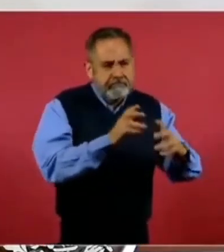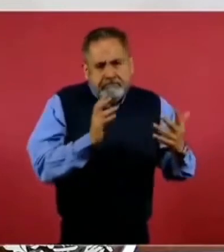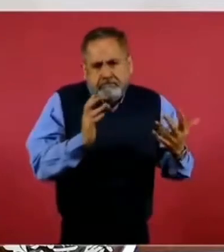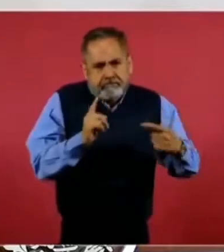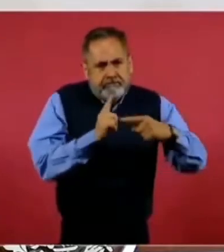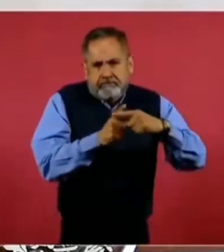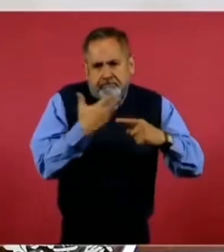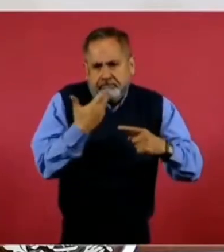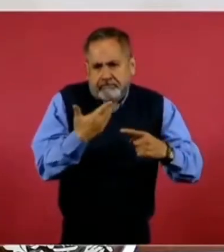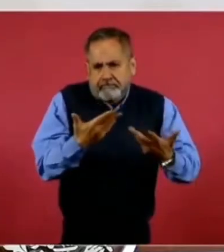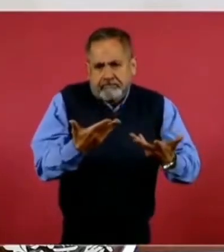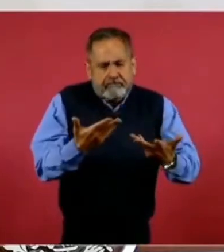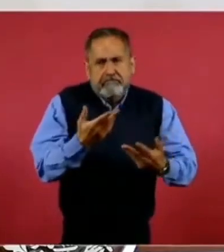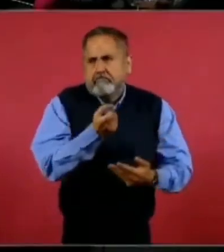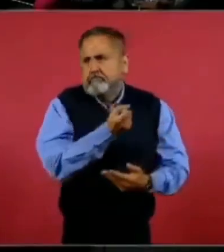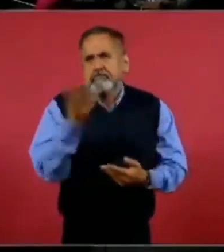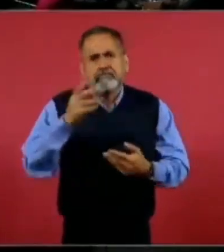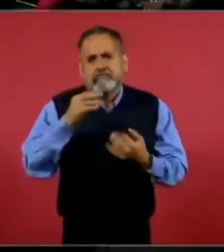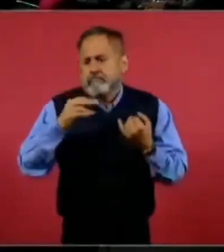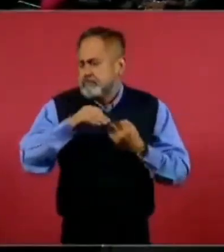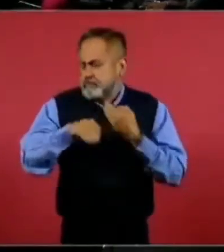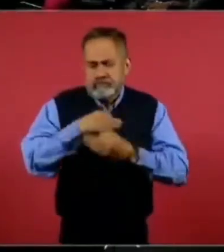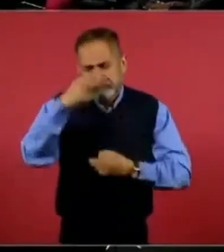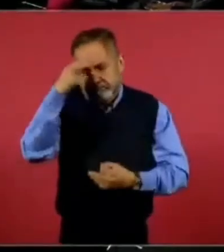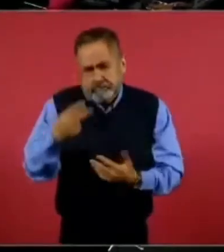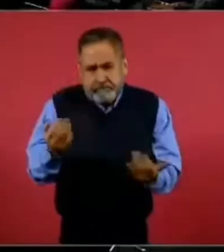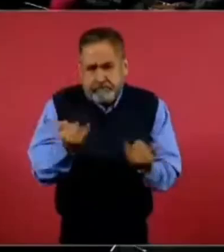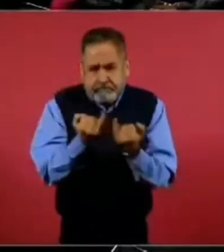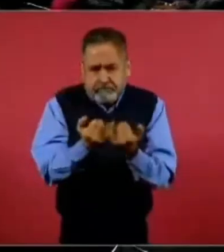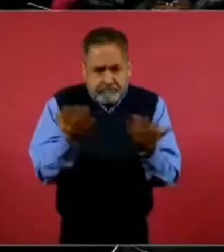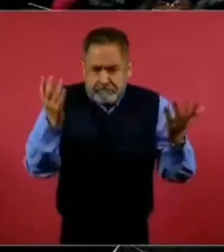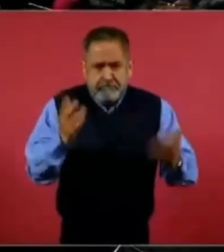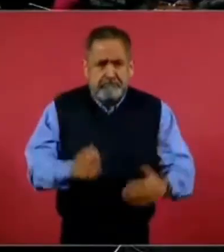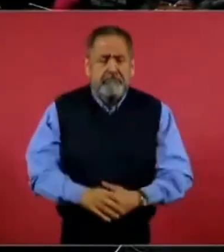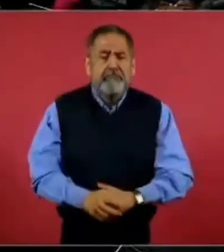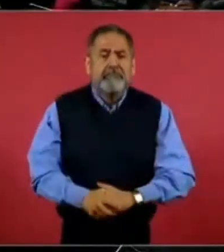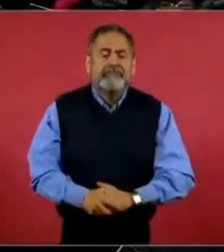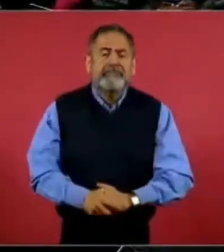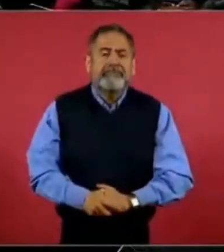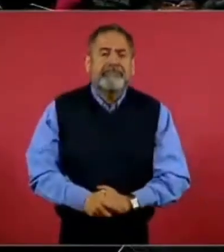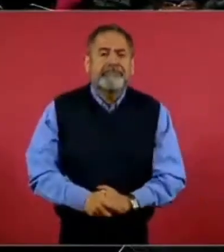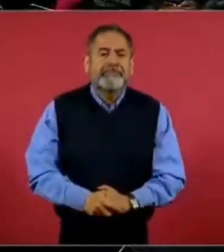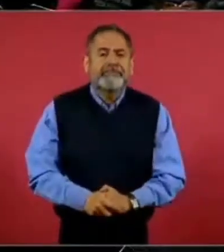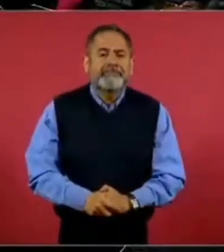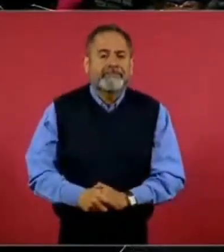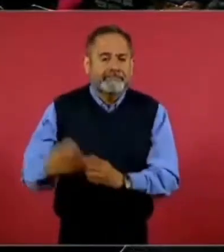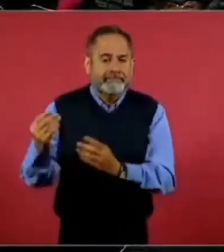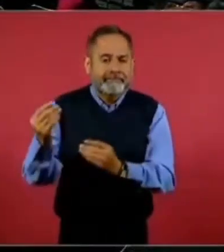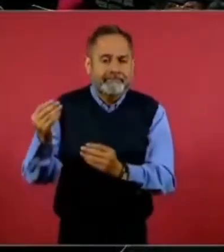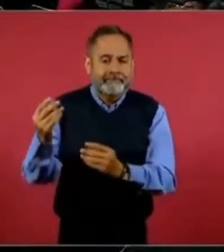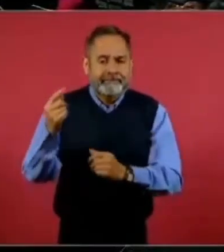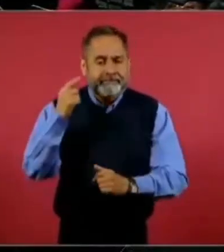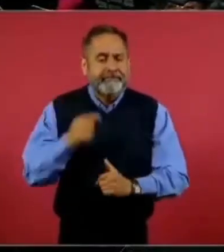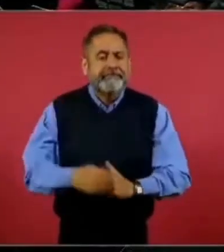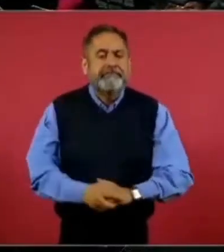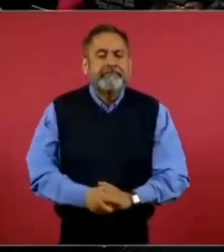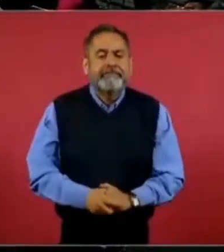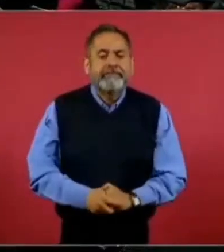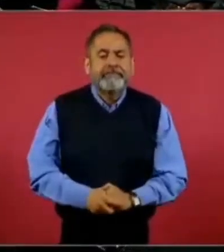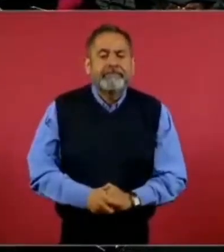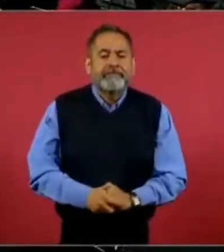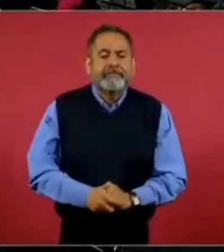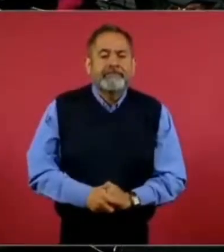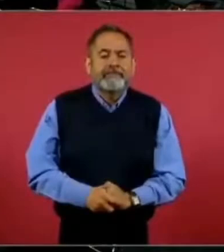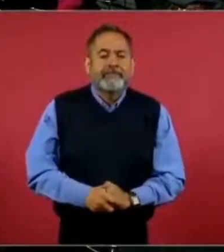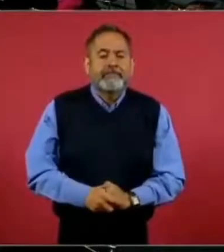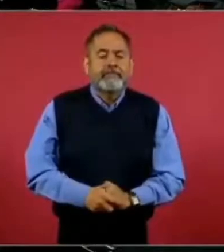igual que todos los mexicanos. Secretaria, nunca antes, Ismael. territorio entonces para el seguimiento de esta detención sin